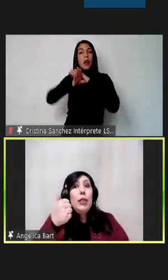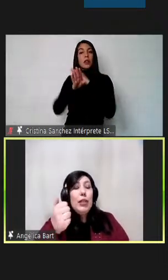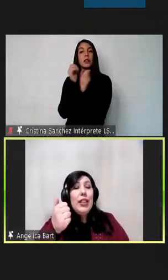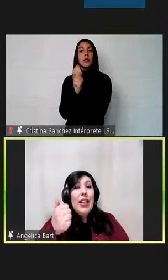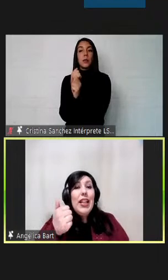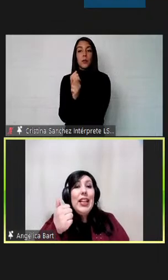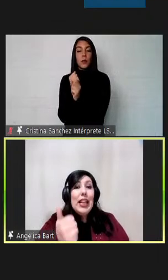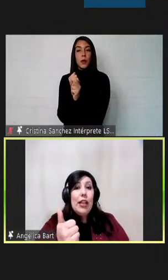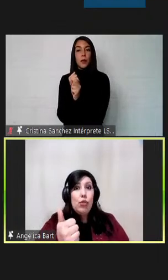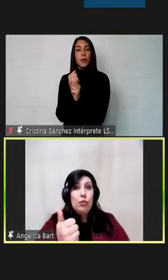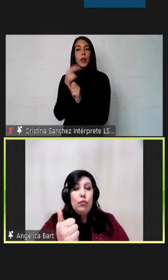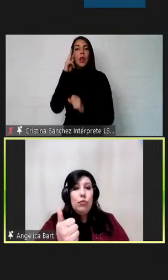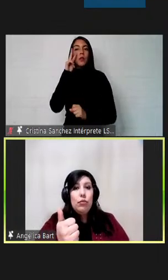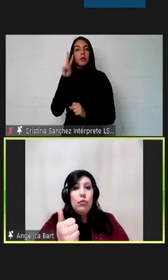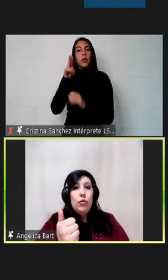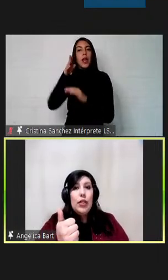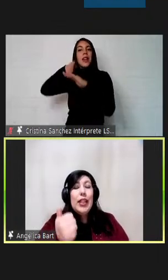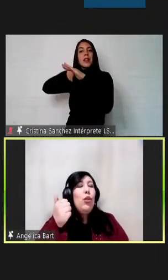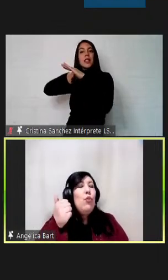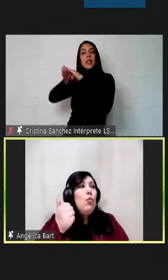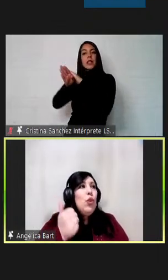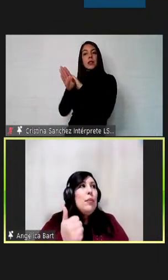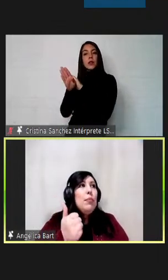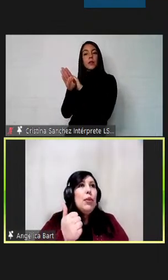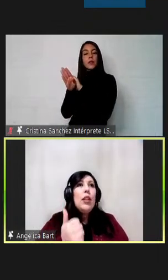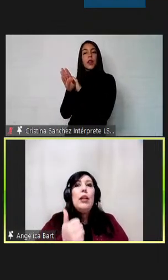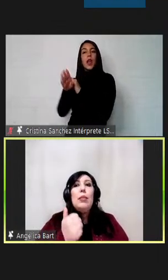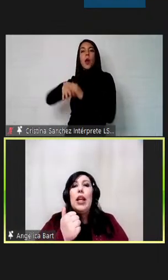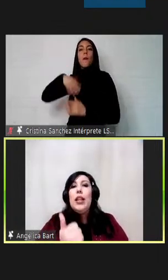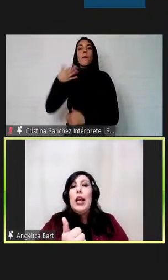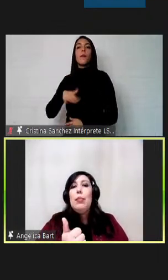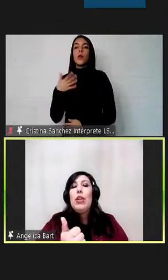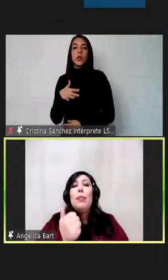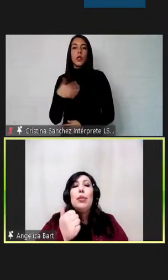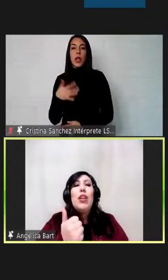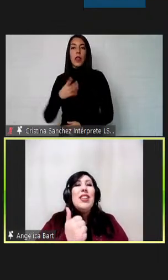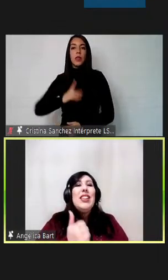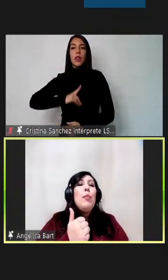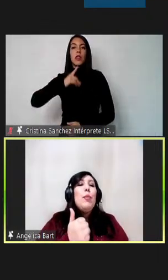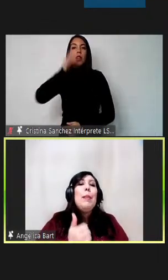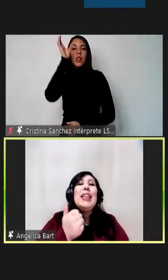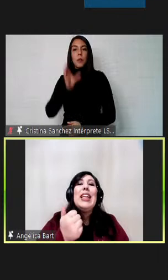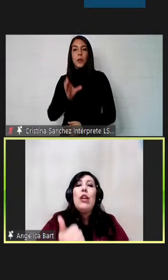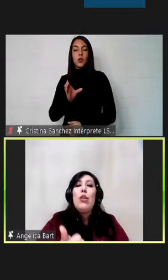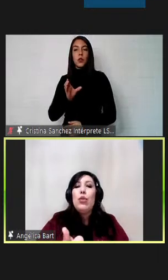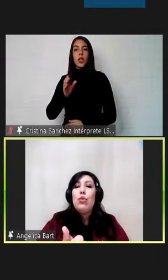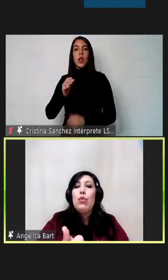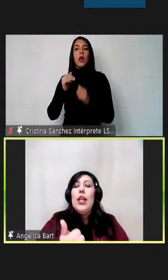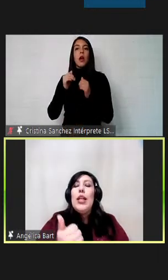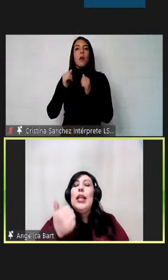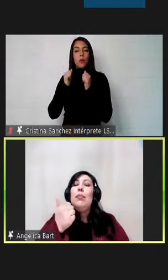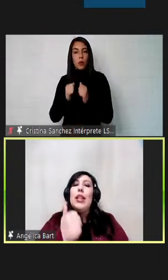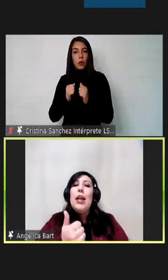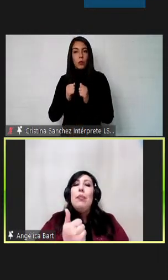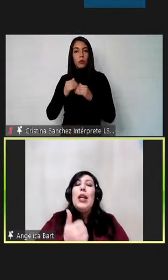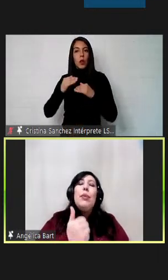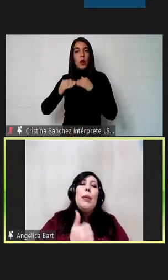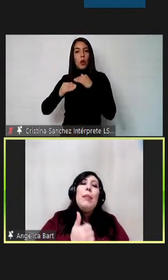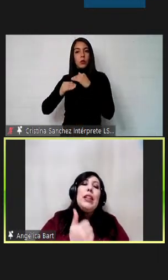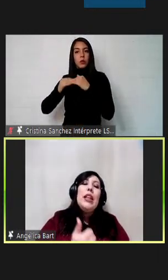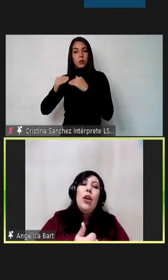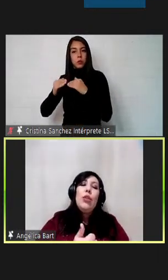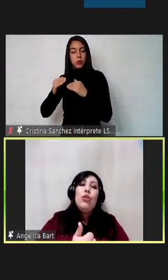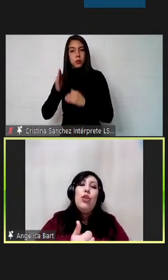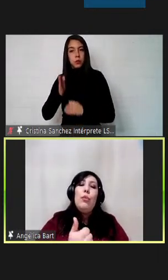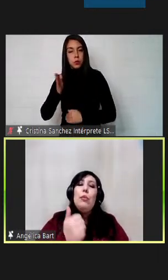desde la perspectiva del ingreso y esto es muy importante para la dignidad de las personas las personas necesitamos poder mantenernos y por qué porque el